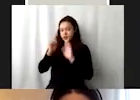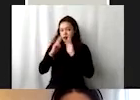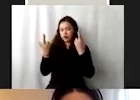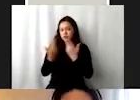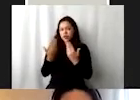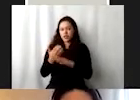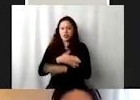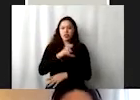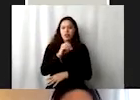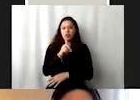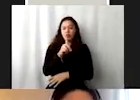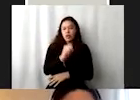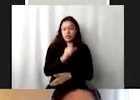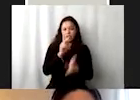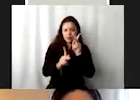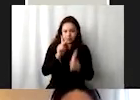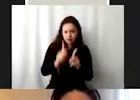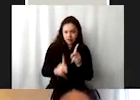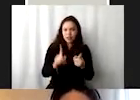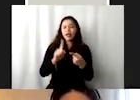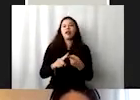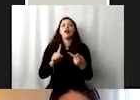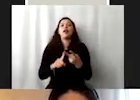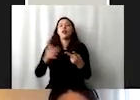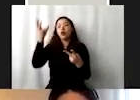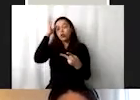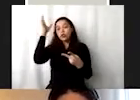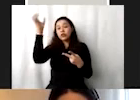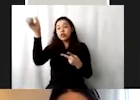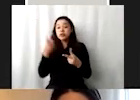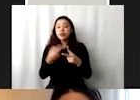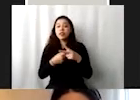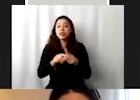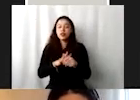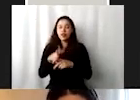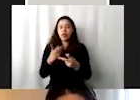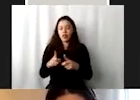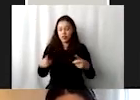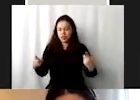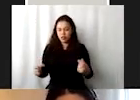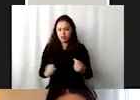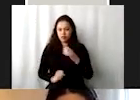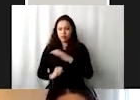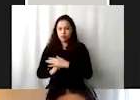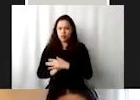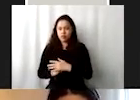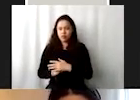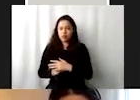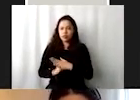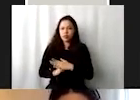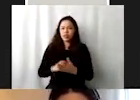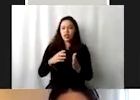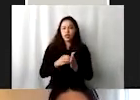ODS, que les explicaba un poco el concepto de donde viene el desarrollo sostenible, como está concebido en la Agenda